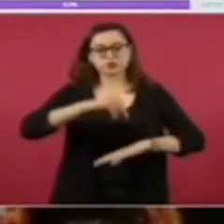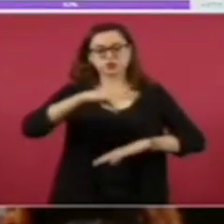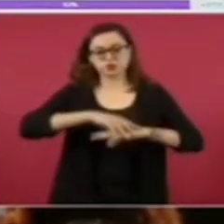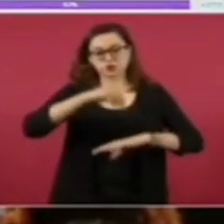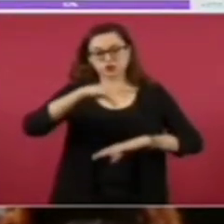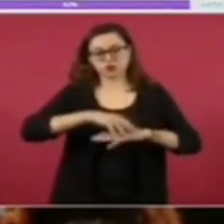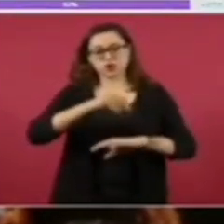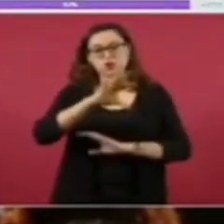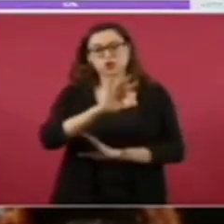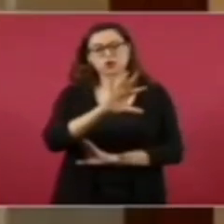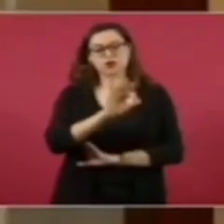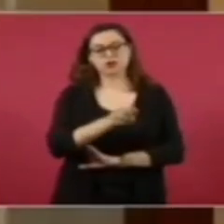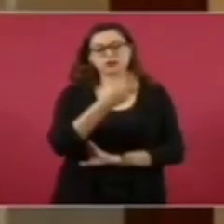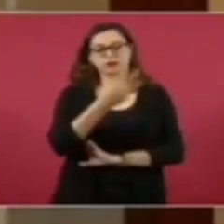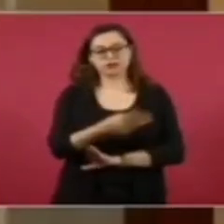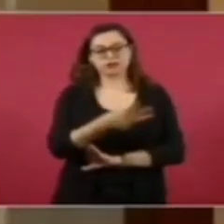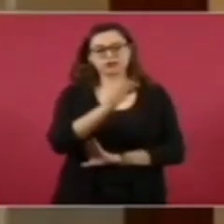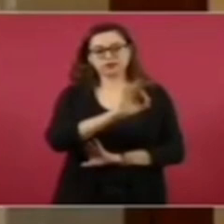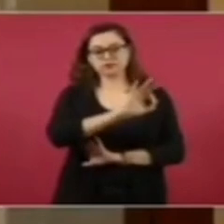43.